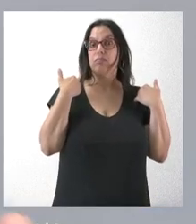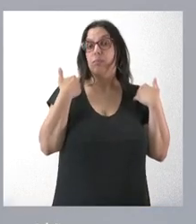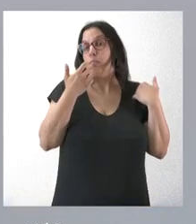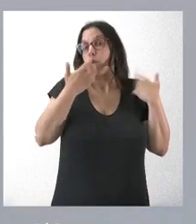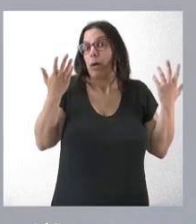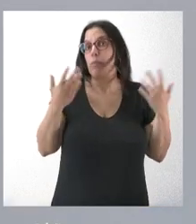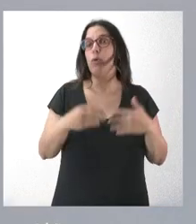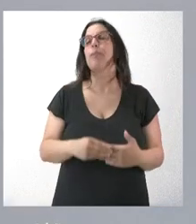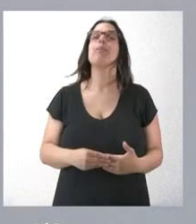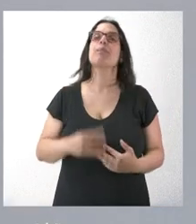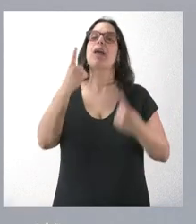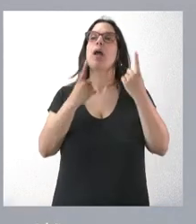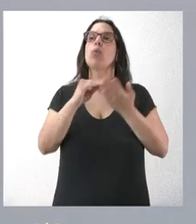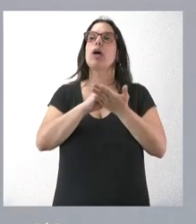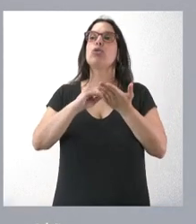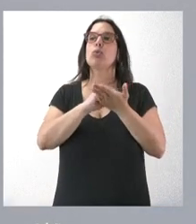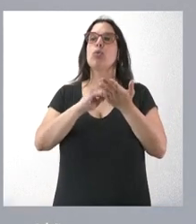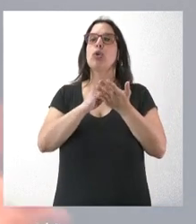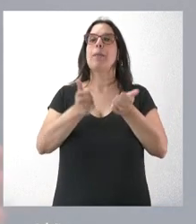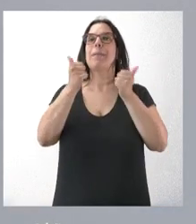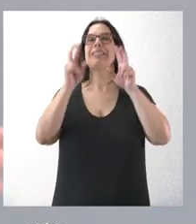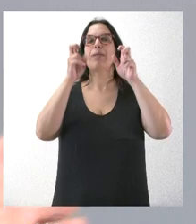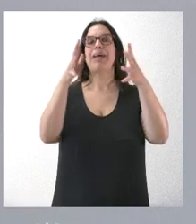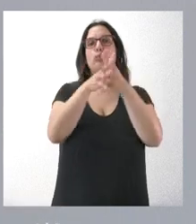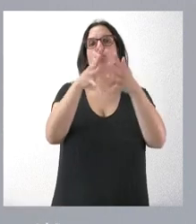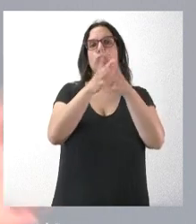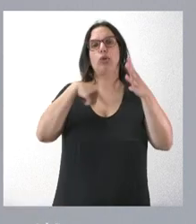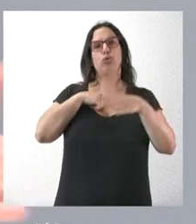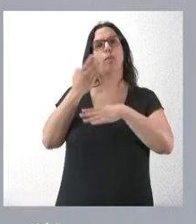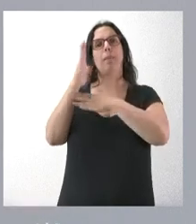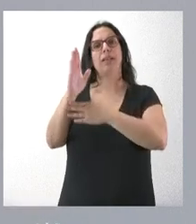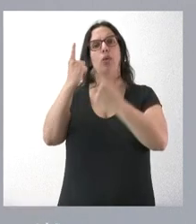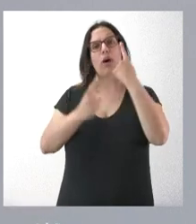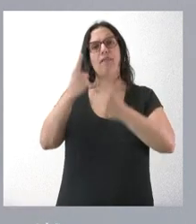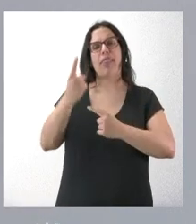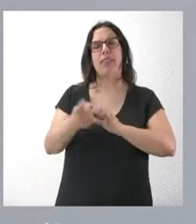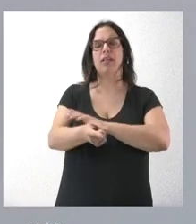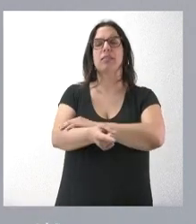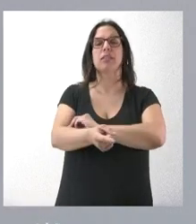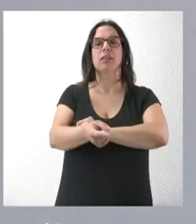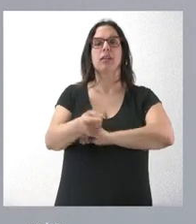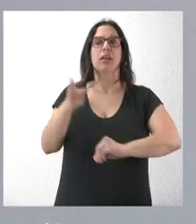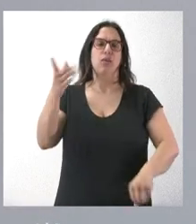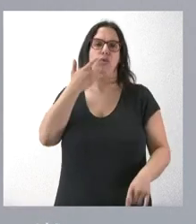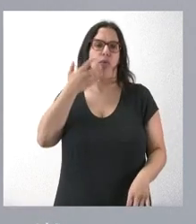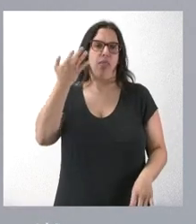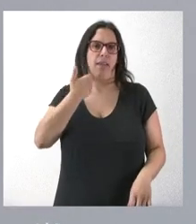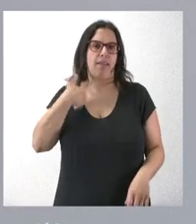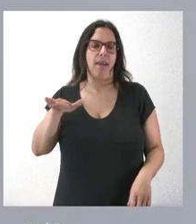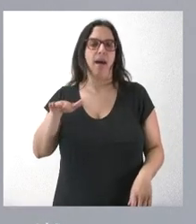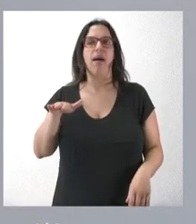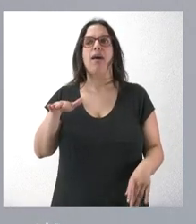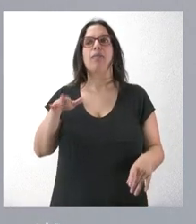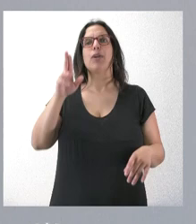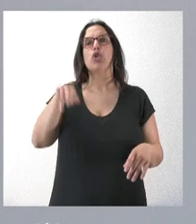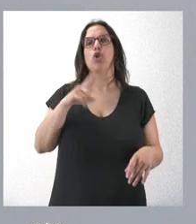Bueno, hay algunas soluciones más estructurales que hemos planteado en alguna ocasión y que usted ya conoce y que tampoco se trata